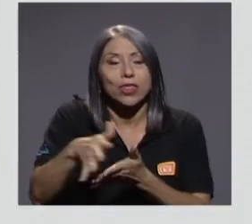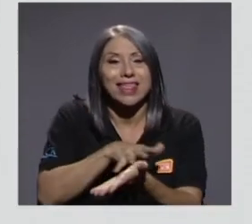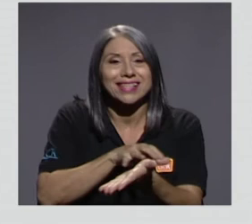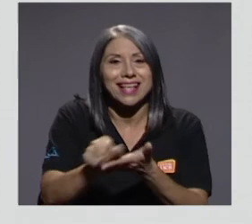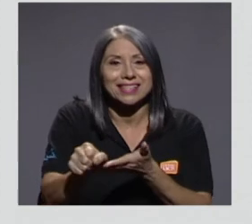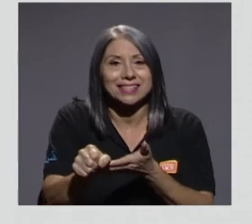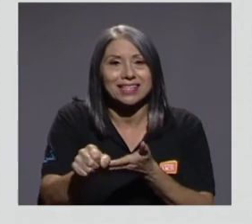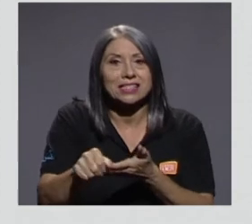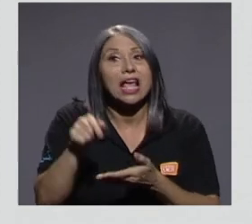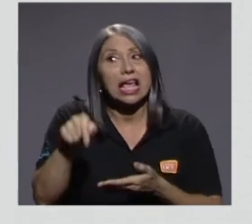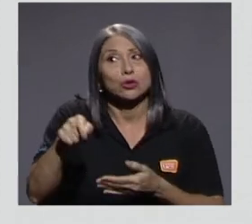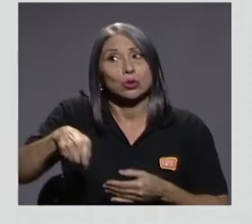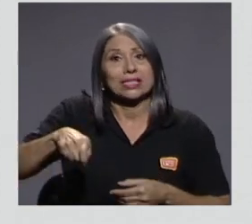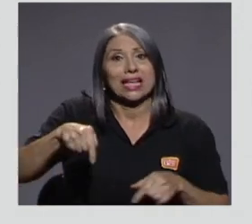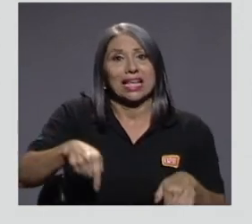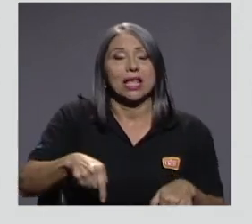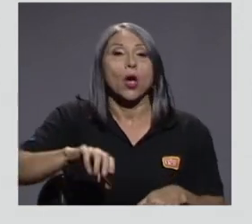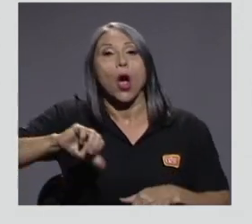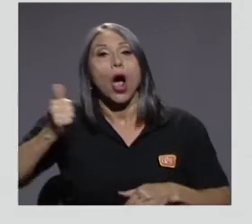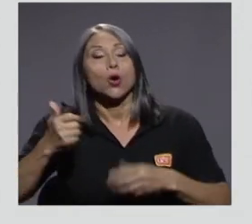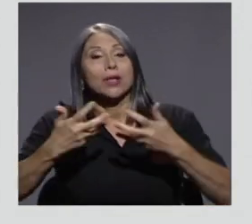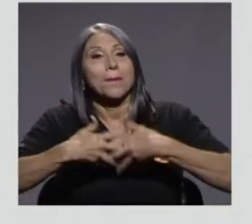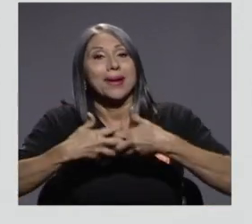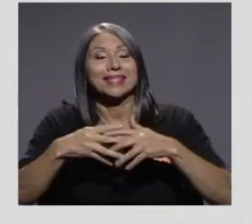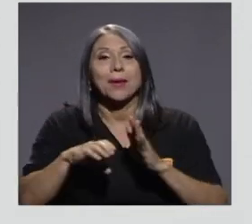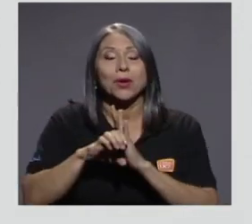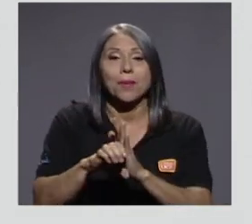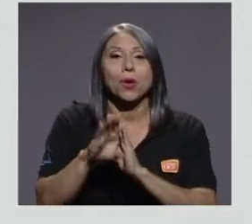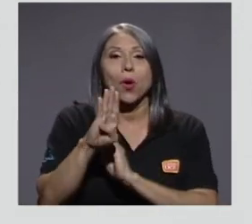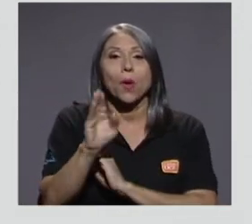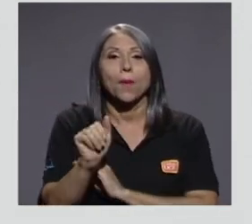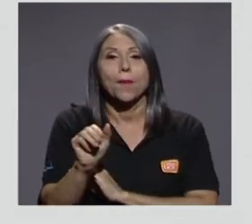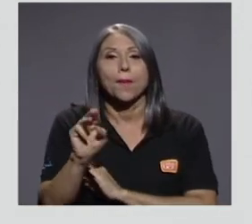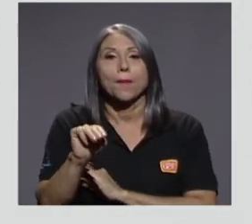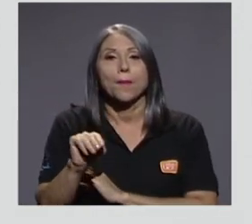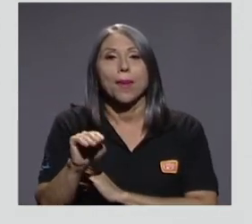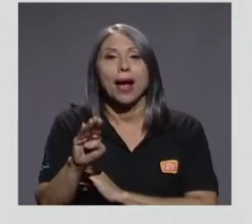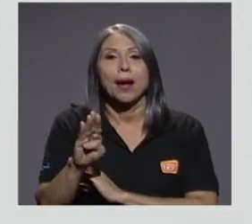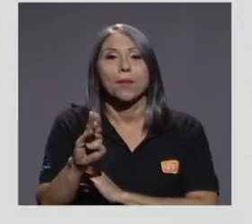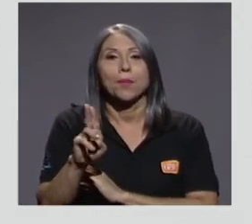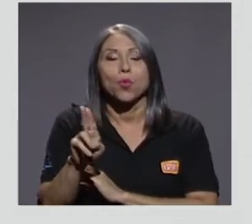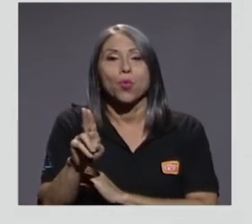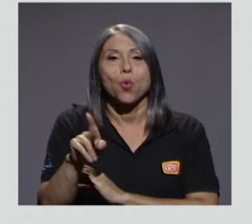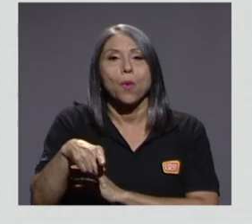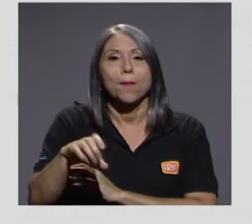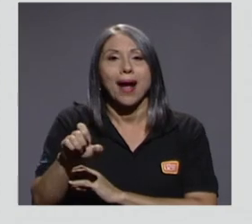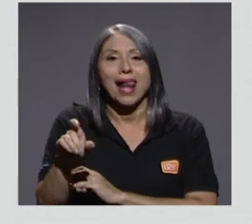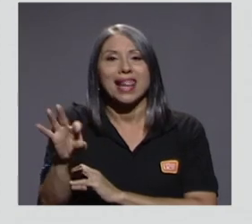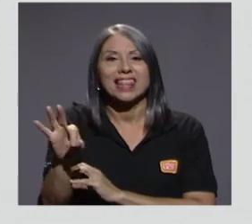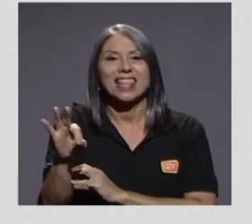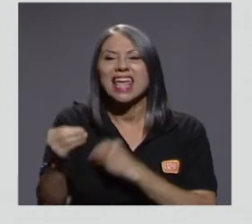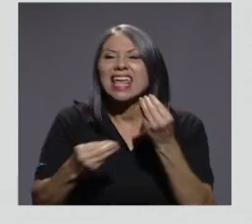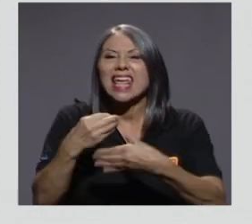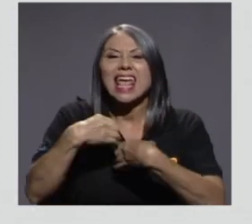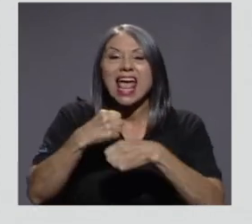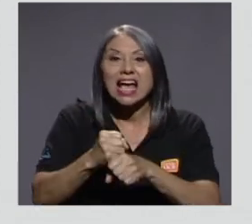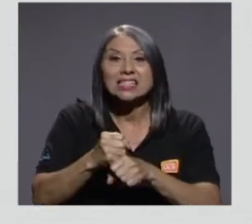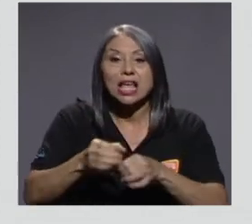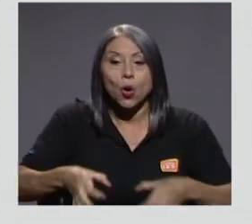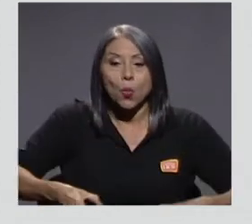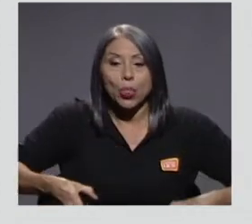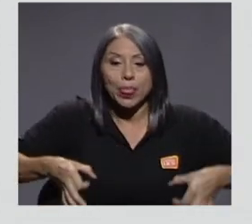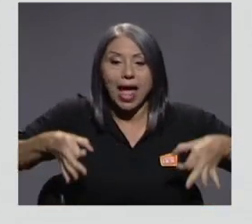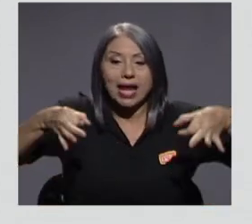Hay otra empresa como esta, Bamboo Palette, que lo que hace es paletas, tarimas, a partir del plástico.